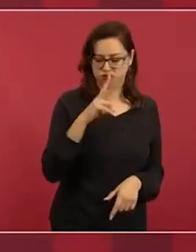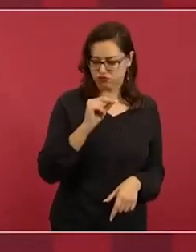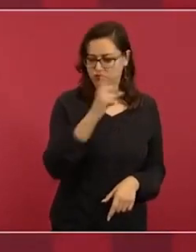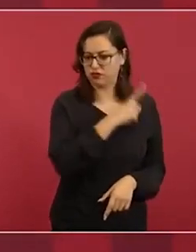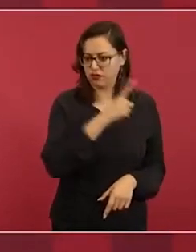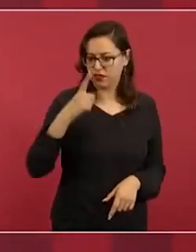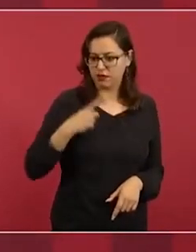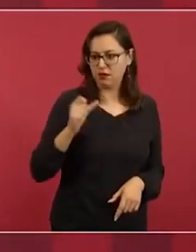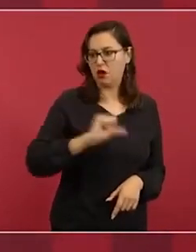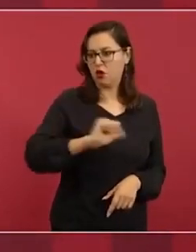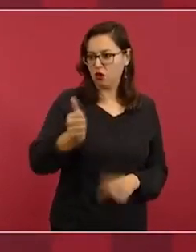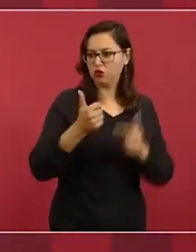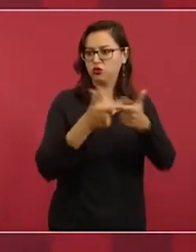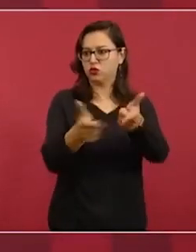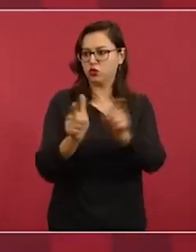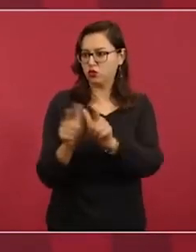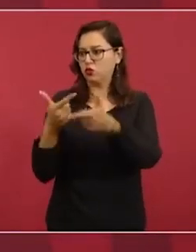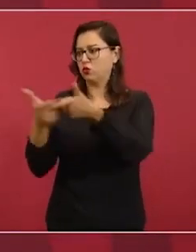un partido único